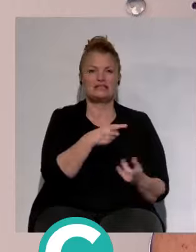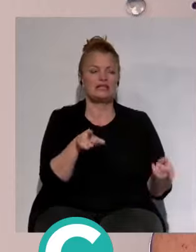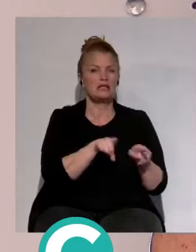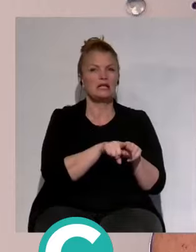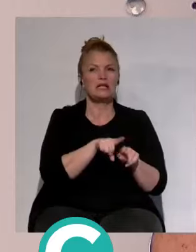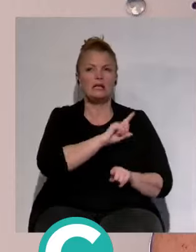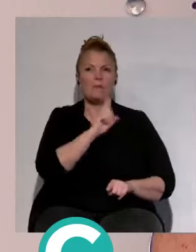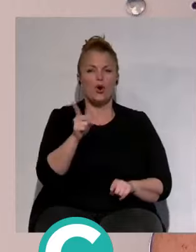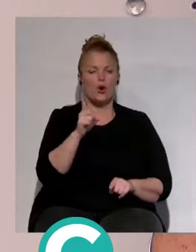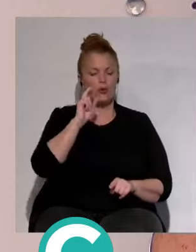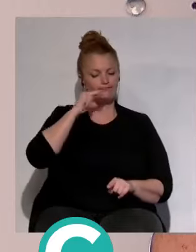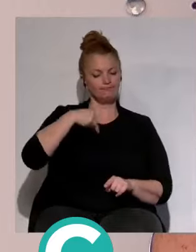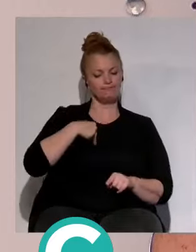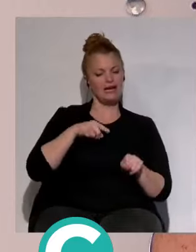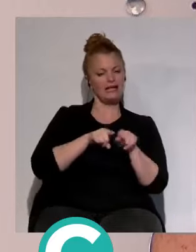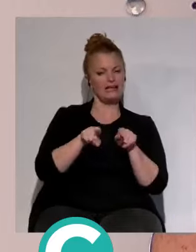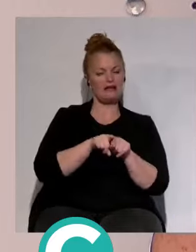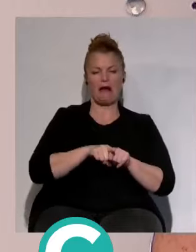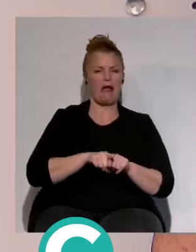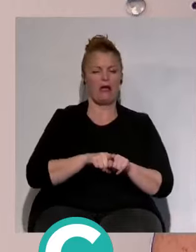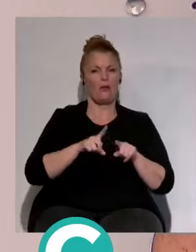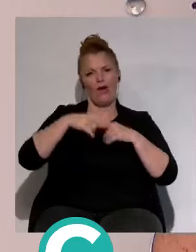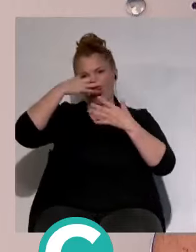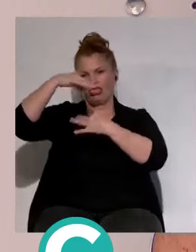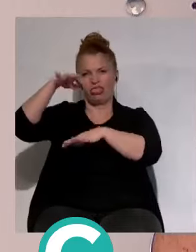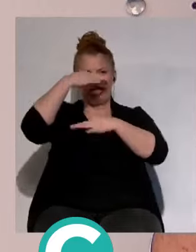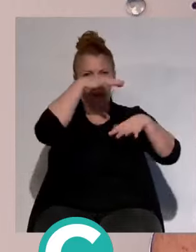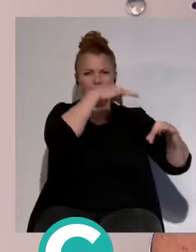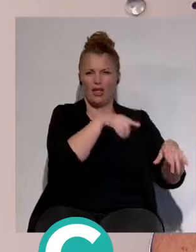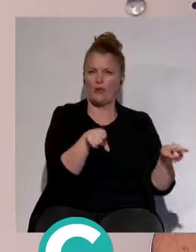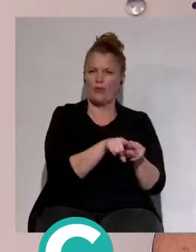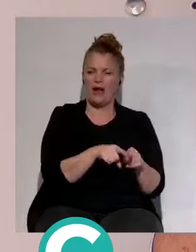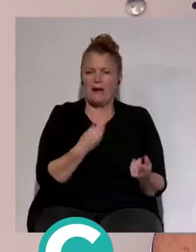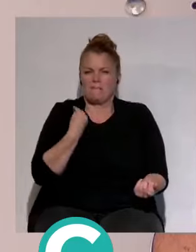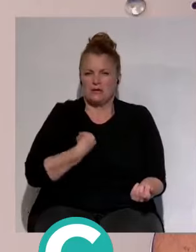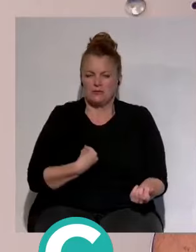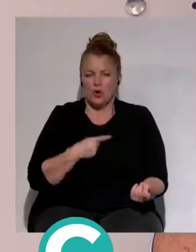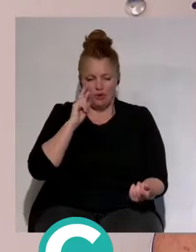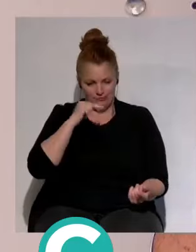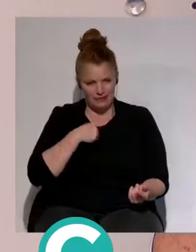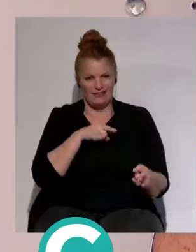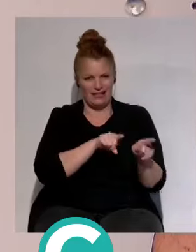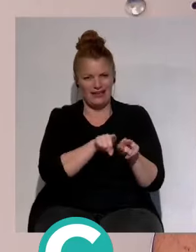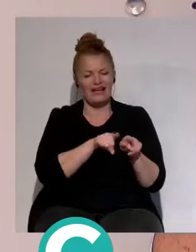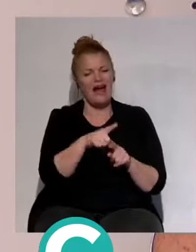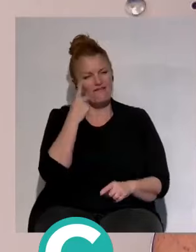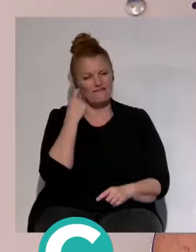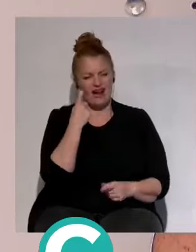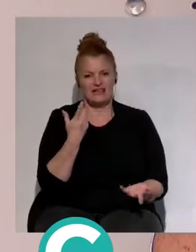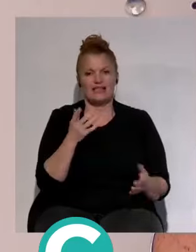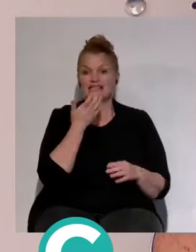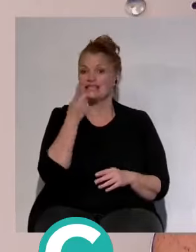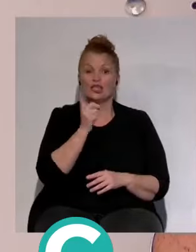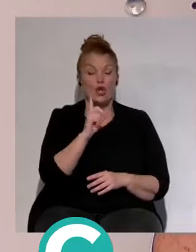un poco como echando a braones fuera, un poco con la boca pequeña, pero seguimos sin autocrítica. Y sin autocrítica es complicado tener éxitos